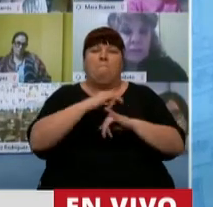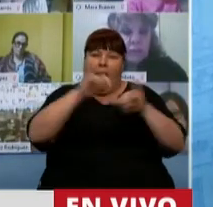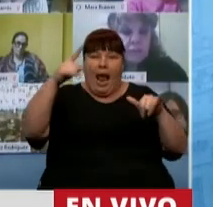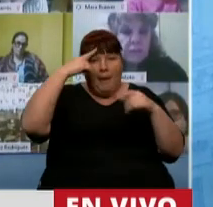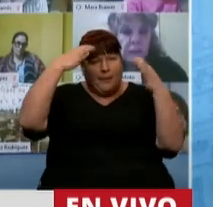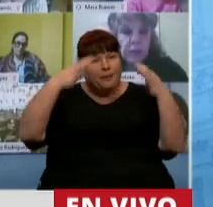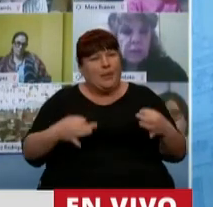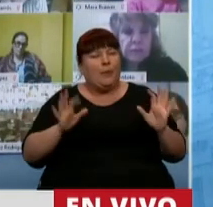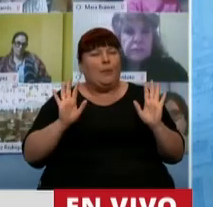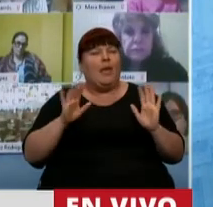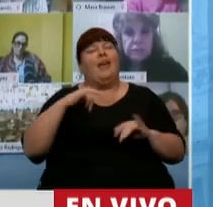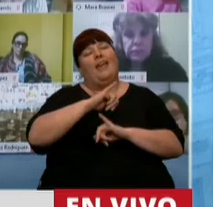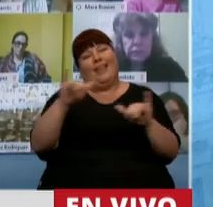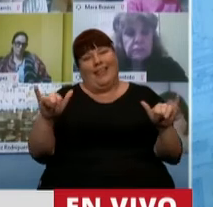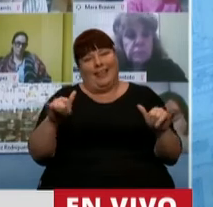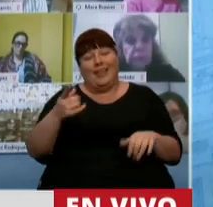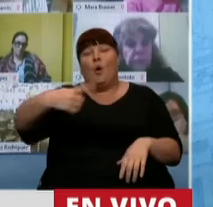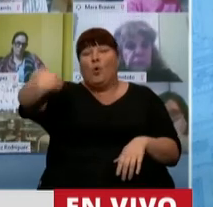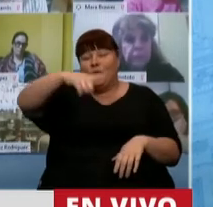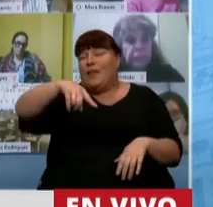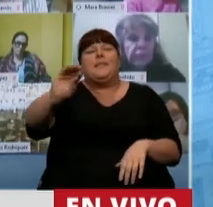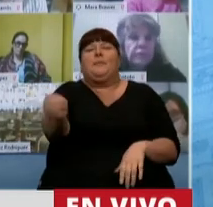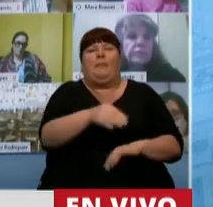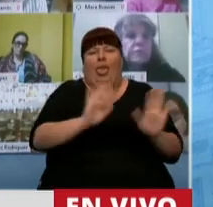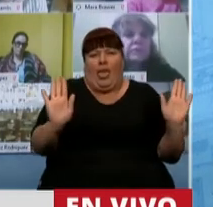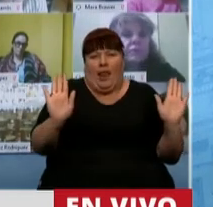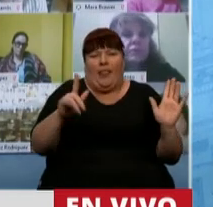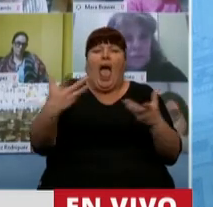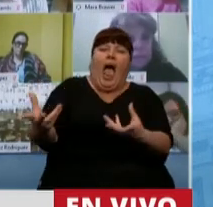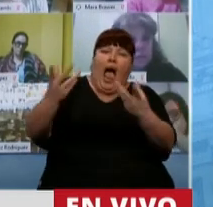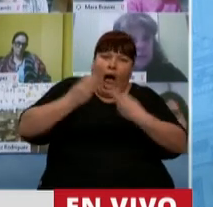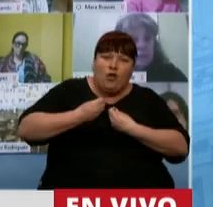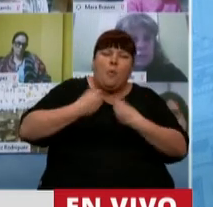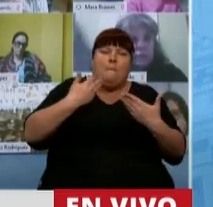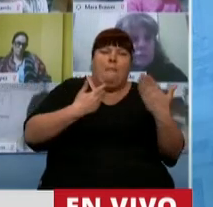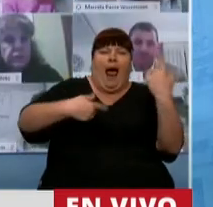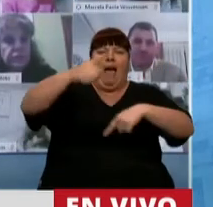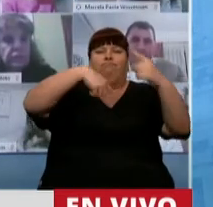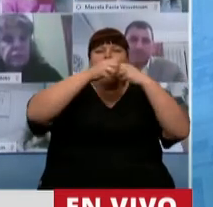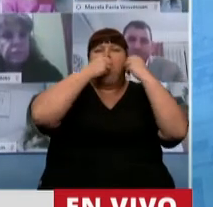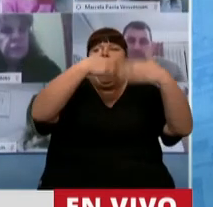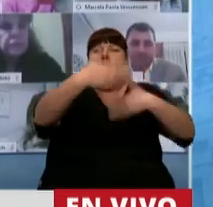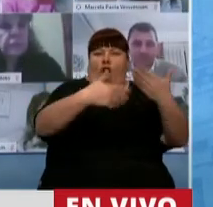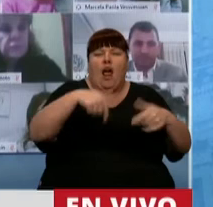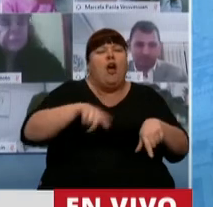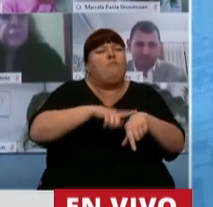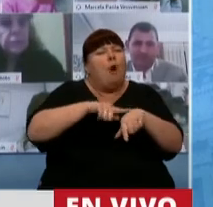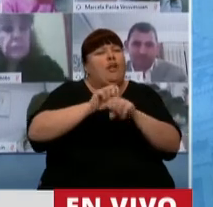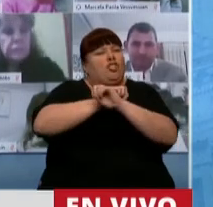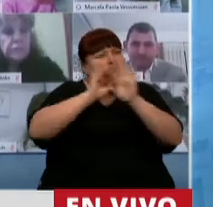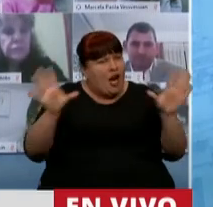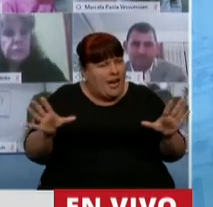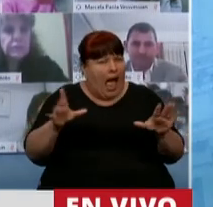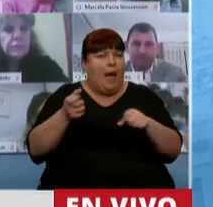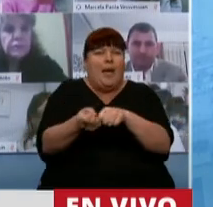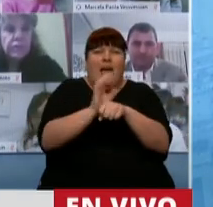la reflexión y decirles, muchachos, perdieron, ayuden a gestionar, estamos pasando un momento dramático,